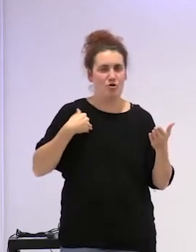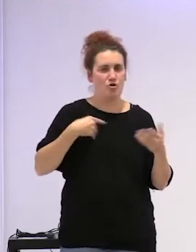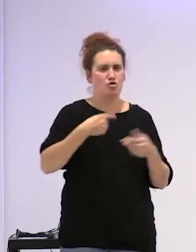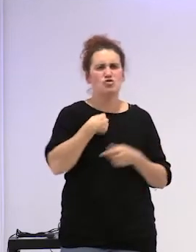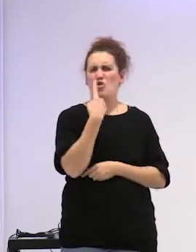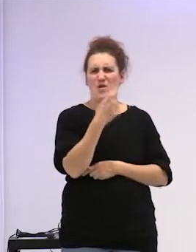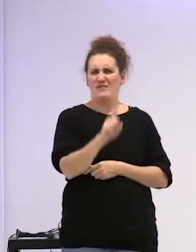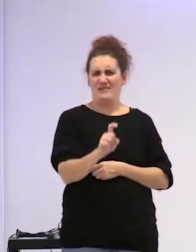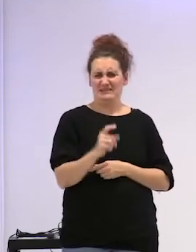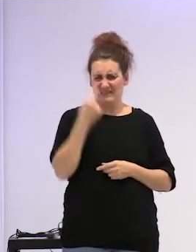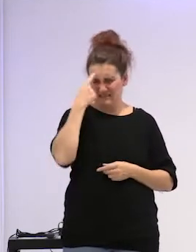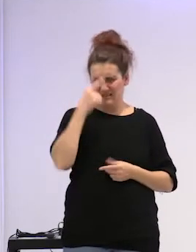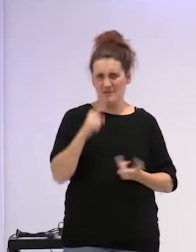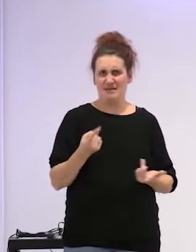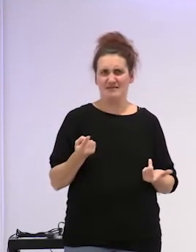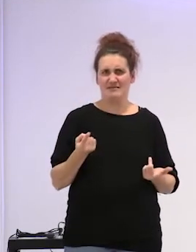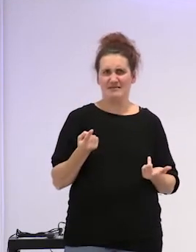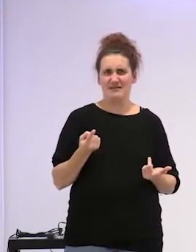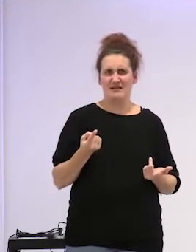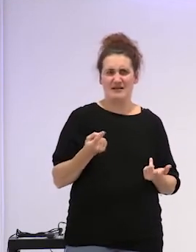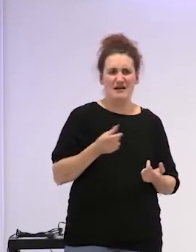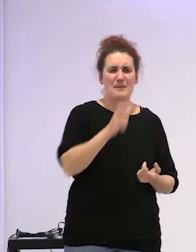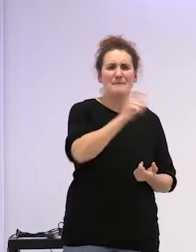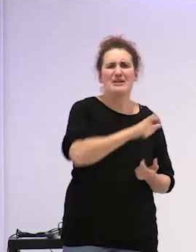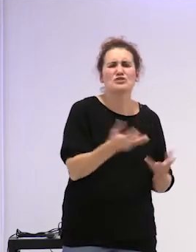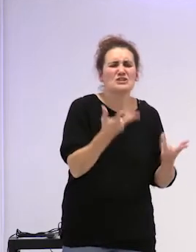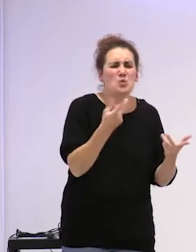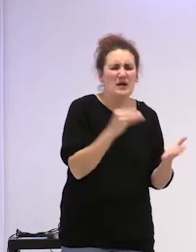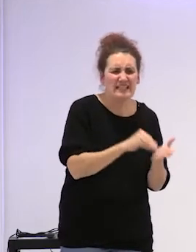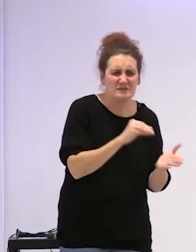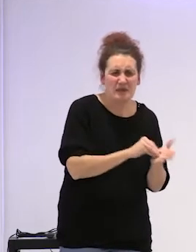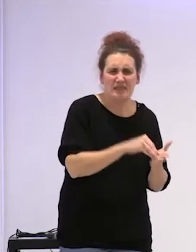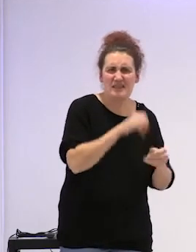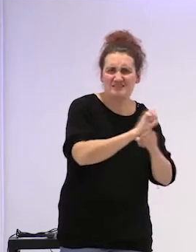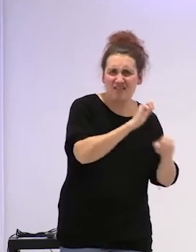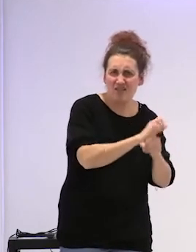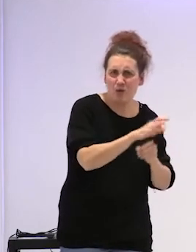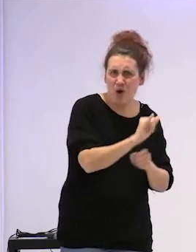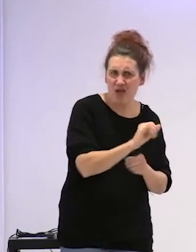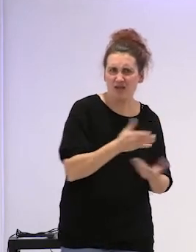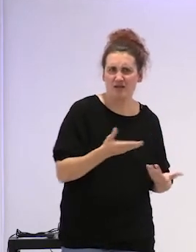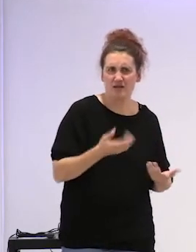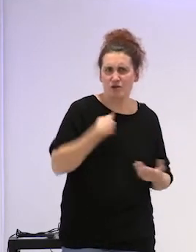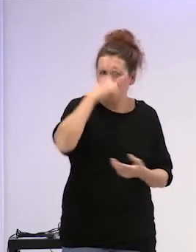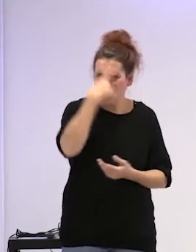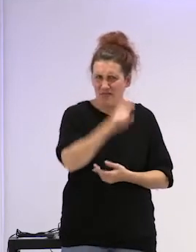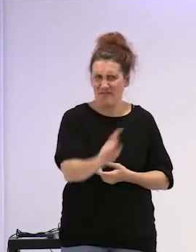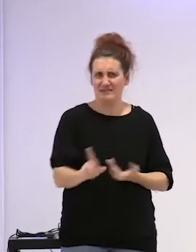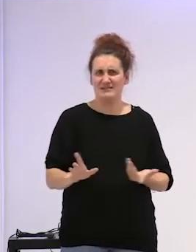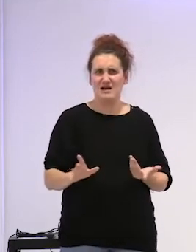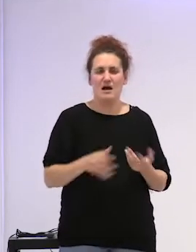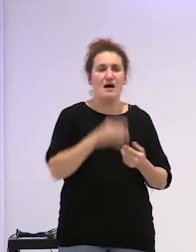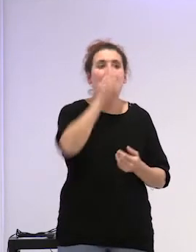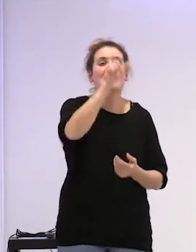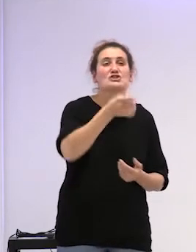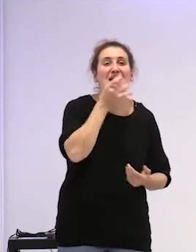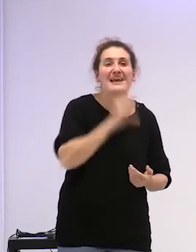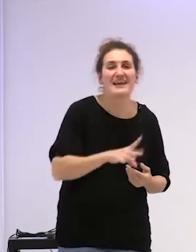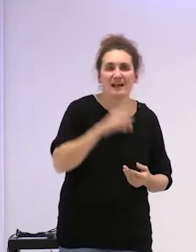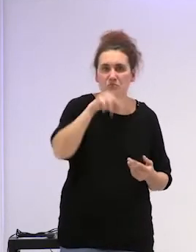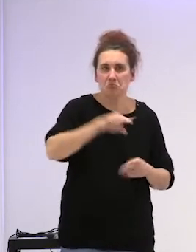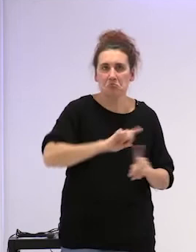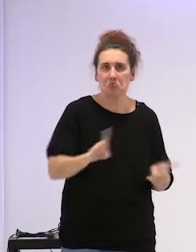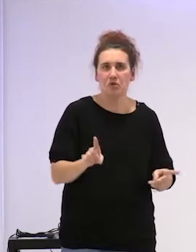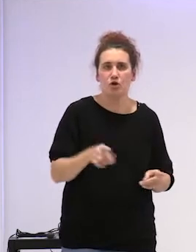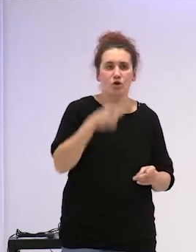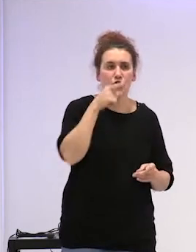saber cuántas veces esa criatura ha sido violada o ha sido abusada yo no necesito saber quién fue yo lo que necesito saber